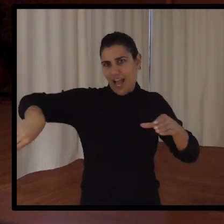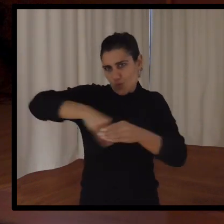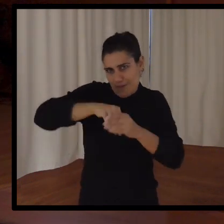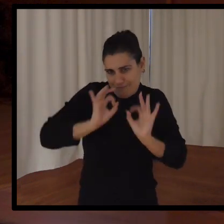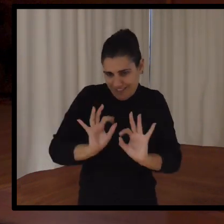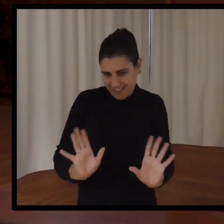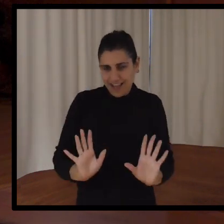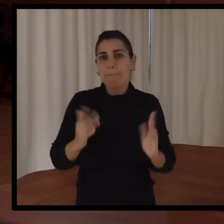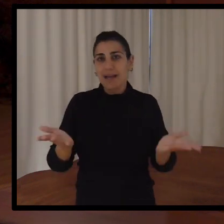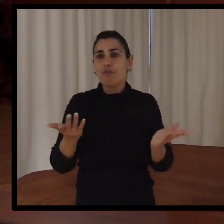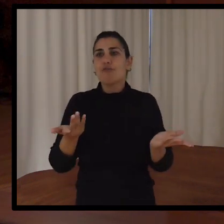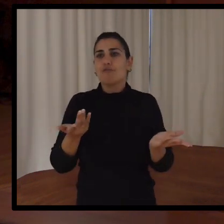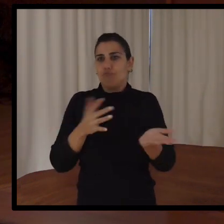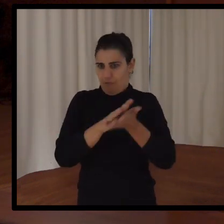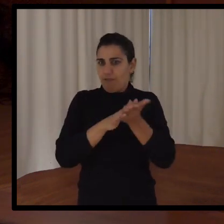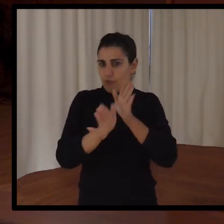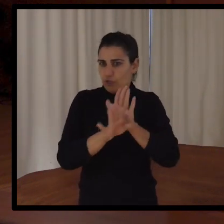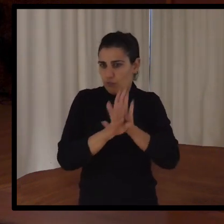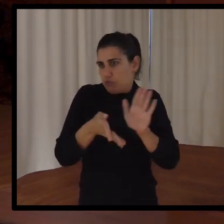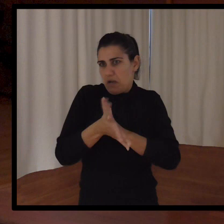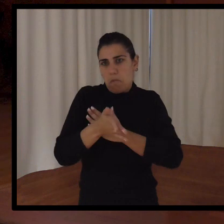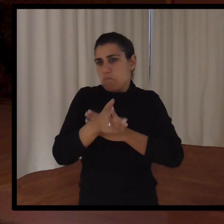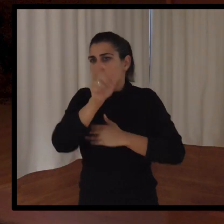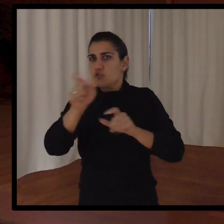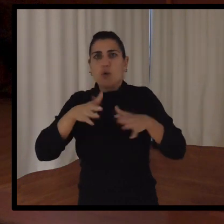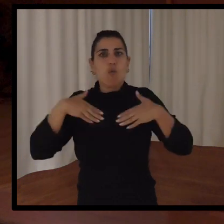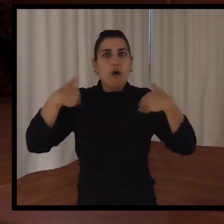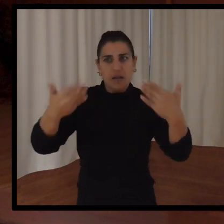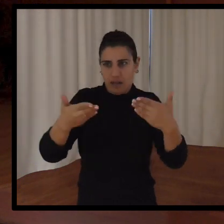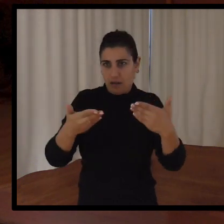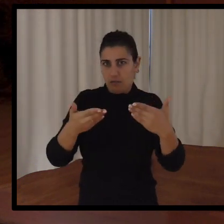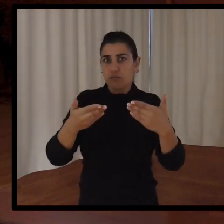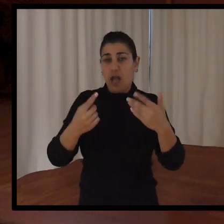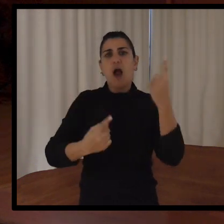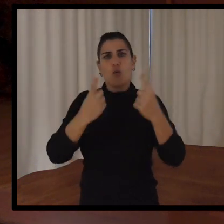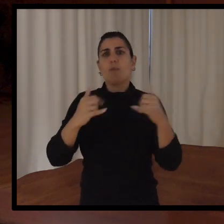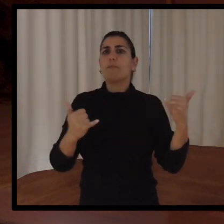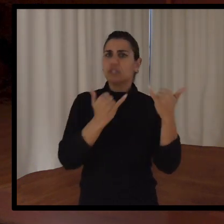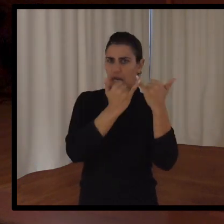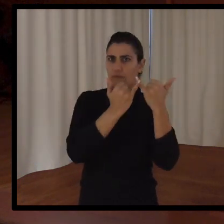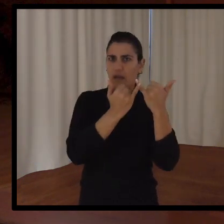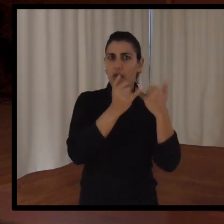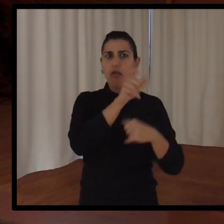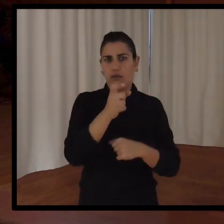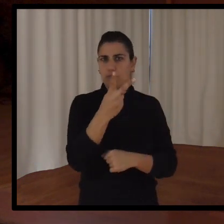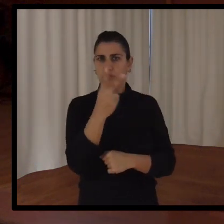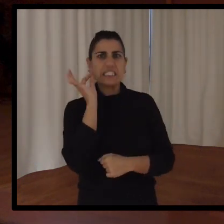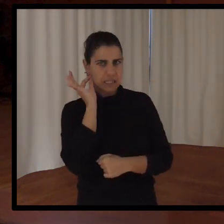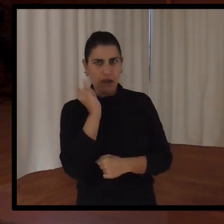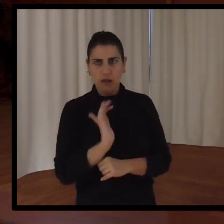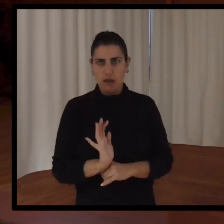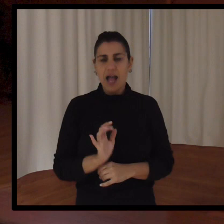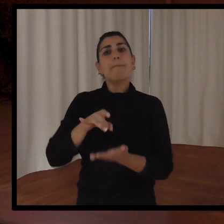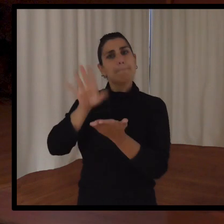seguimos hablando de que todo el mundo tiene cabida. Y dentro de la liga sí hay varios equipos que tienen. El Tenerife tiene dos chicas y